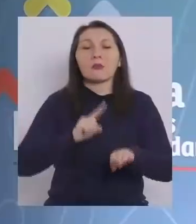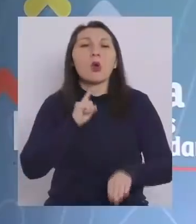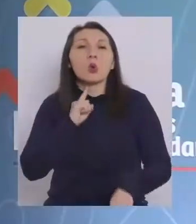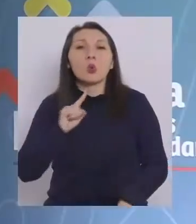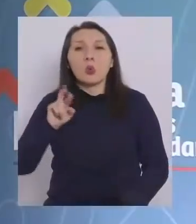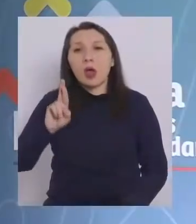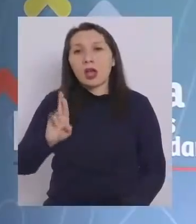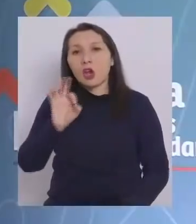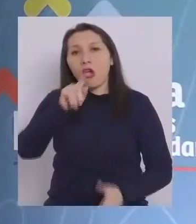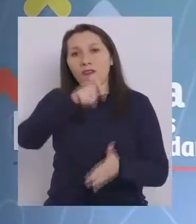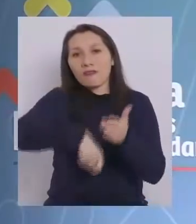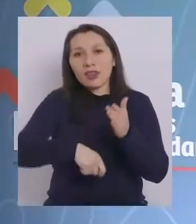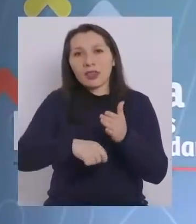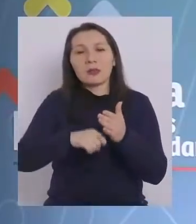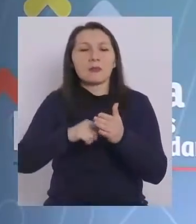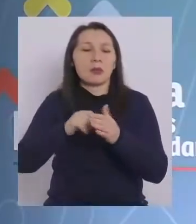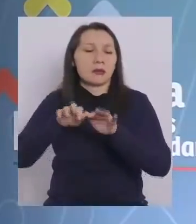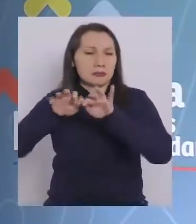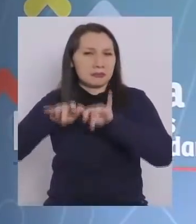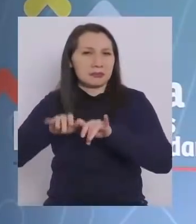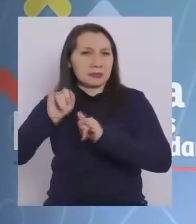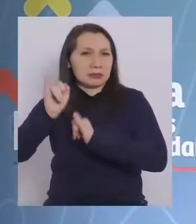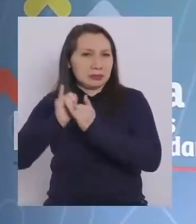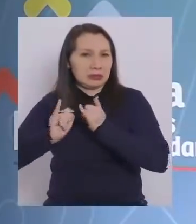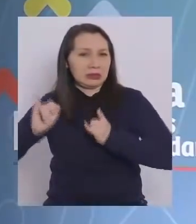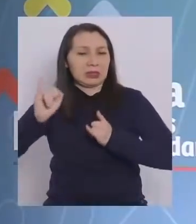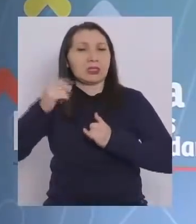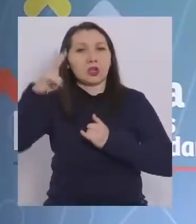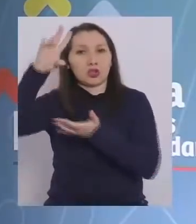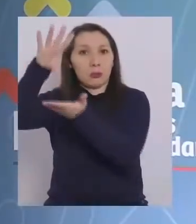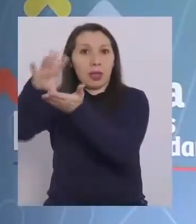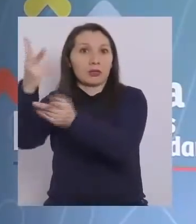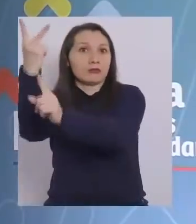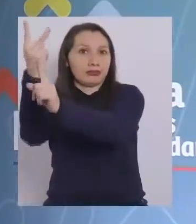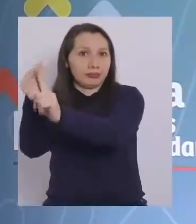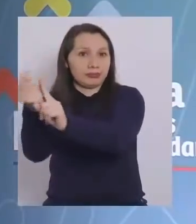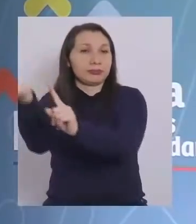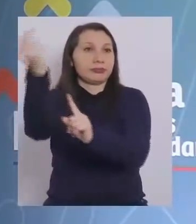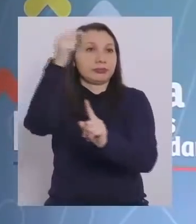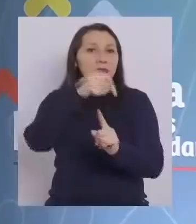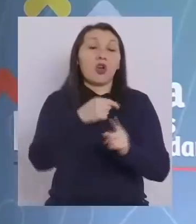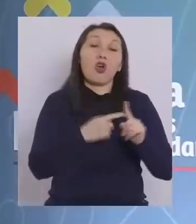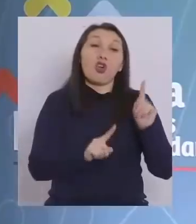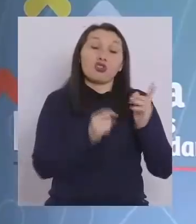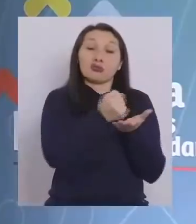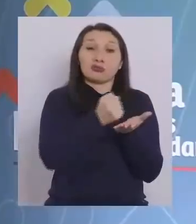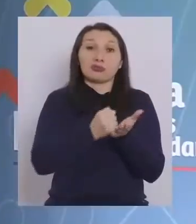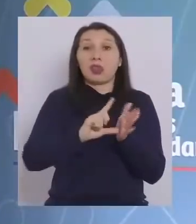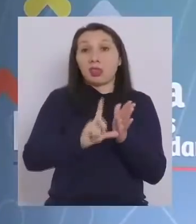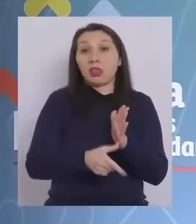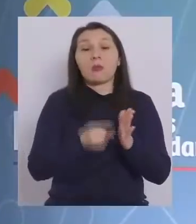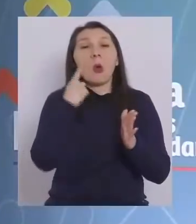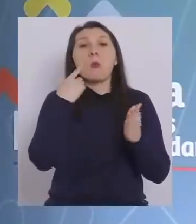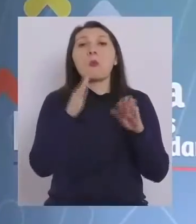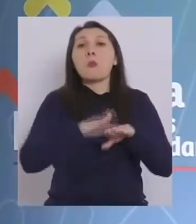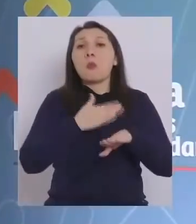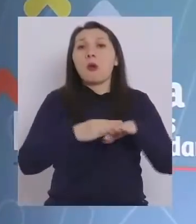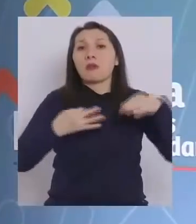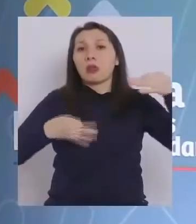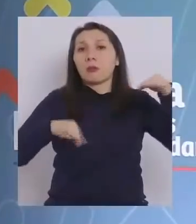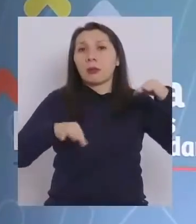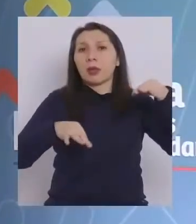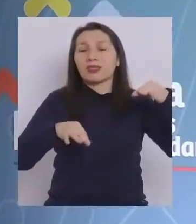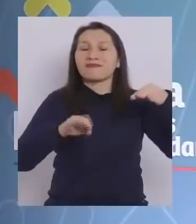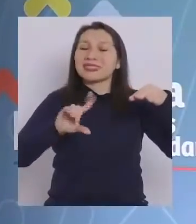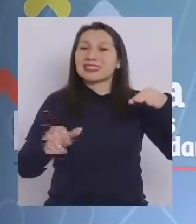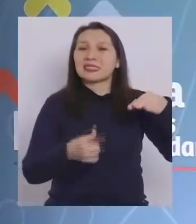o firma electrónica implementado en los países de origen. En otros este proceso es bastante más lento porque al ser un comprobante en papel se